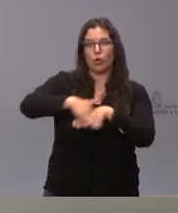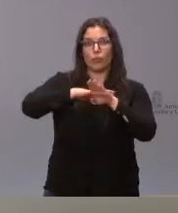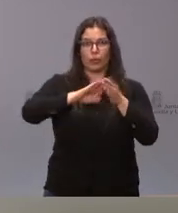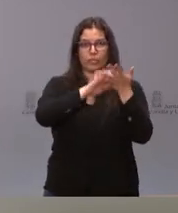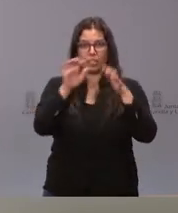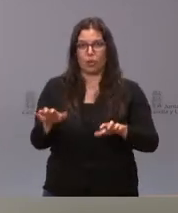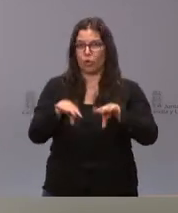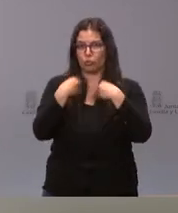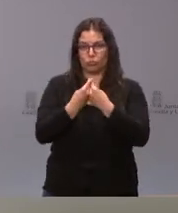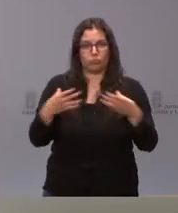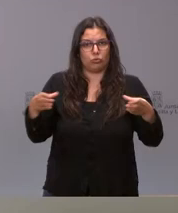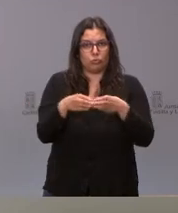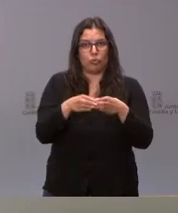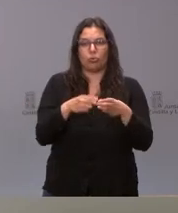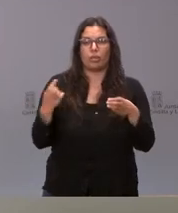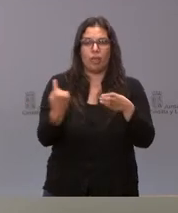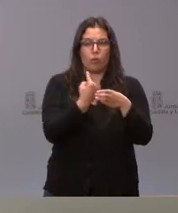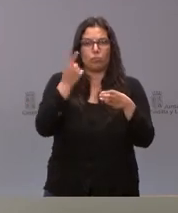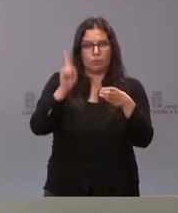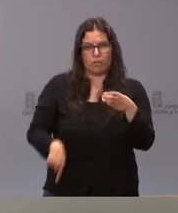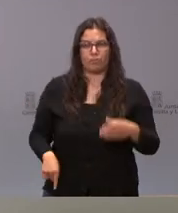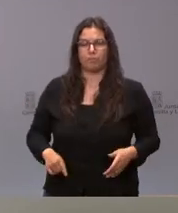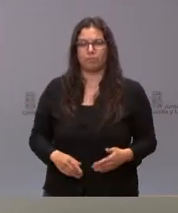en su conjunto y cada uno de los miembros que lo integran